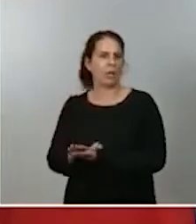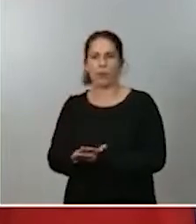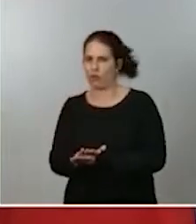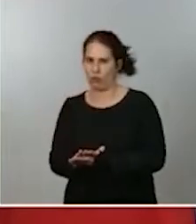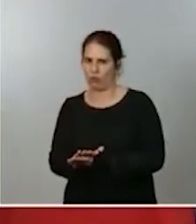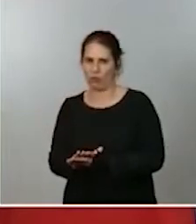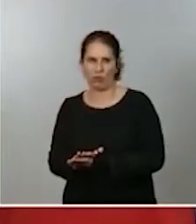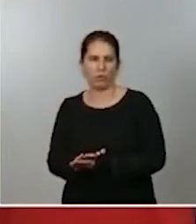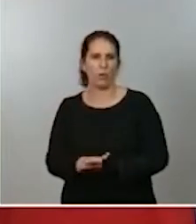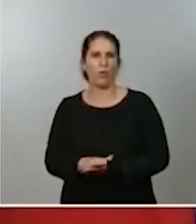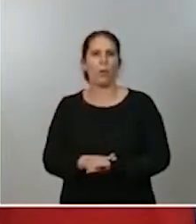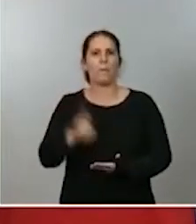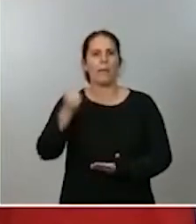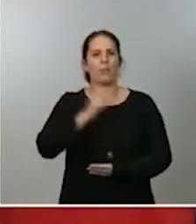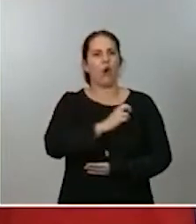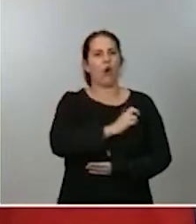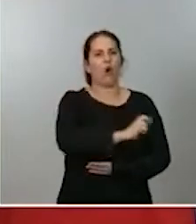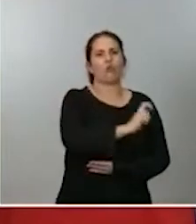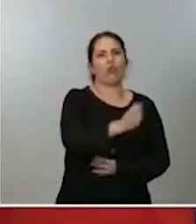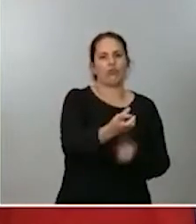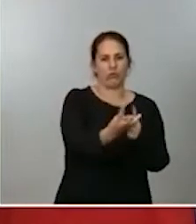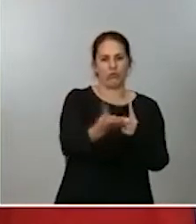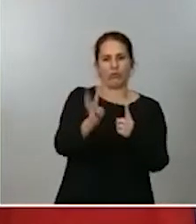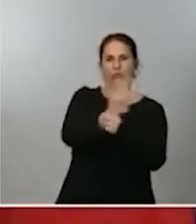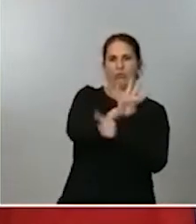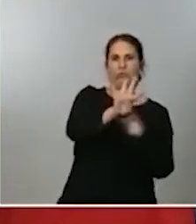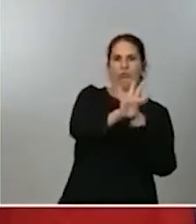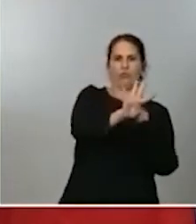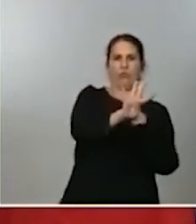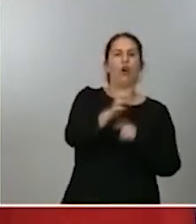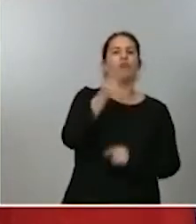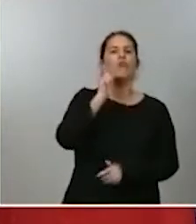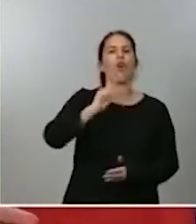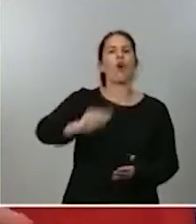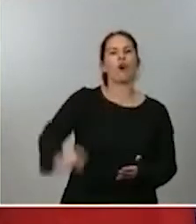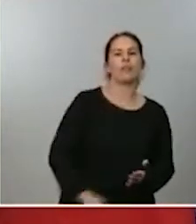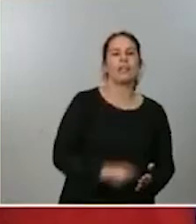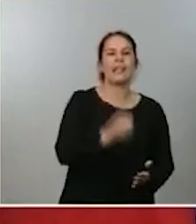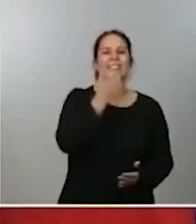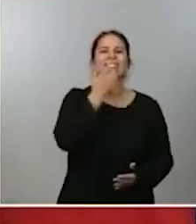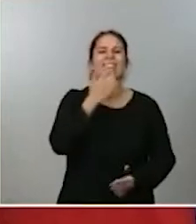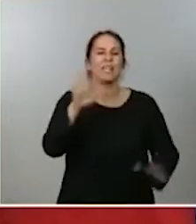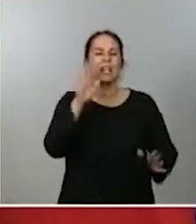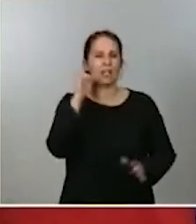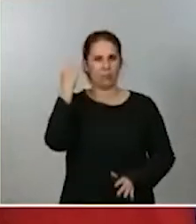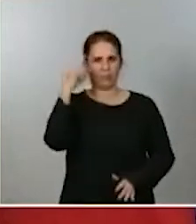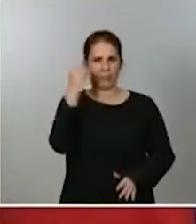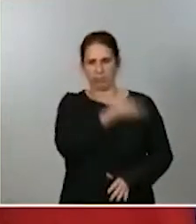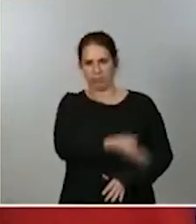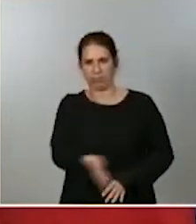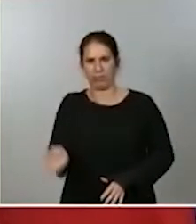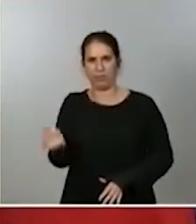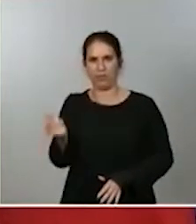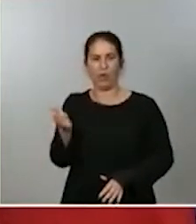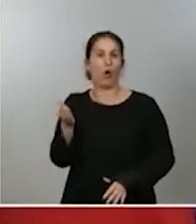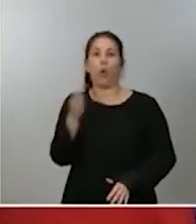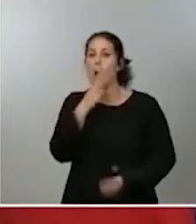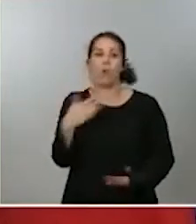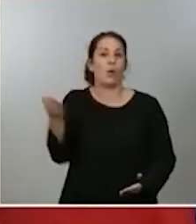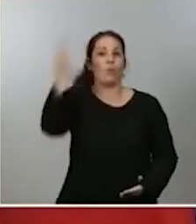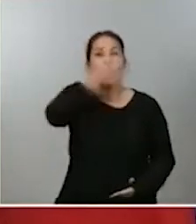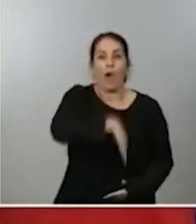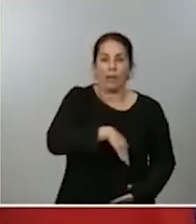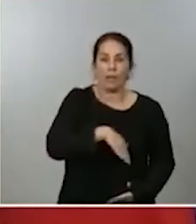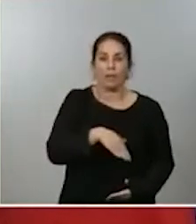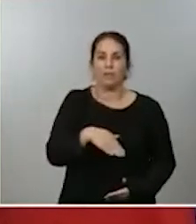cualquier otro que solo es contratado cuando está la fiesta taurina y que por tanto con motivo de esa suspensión no han tenido ocasión